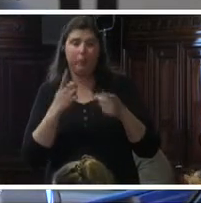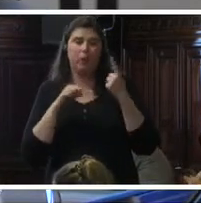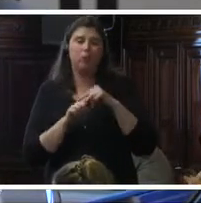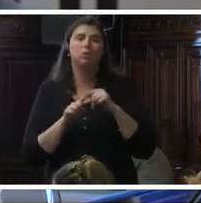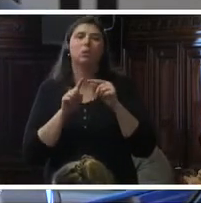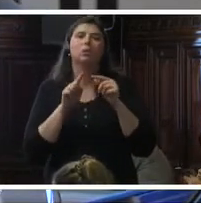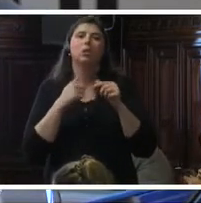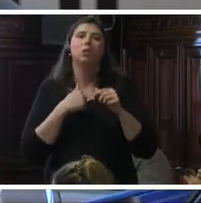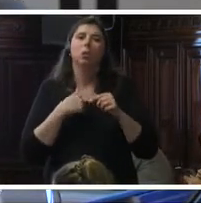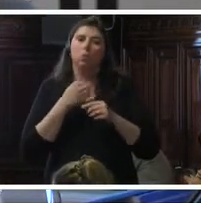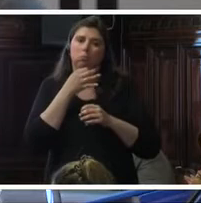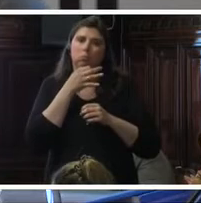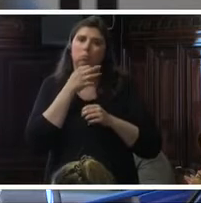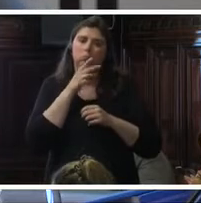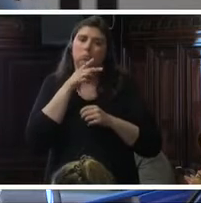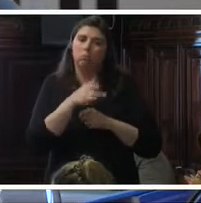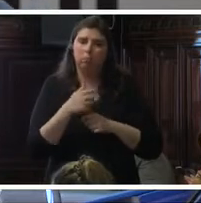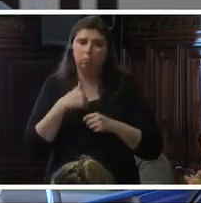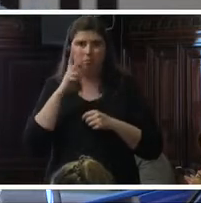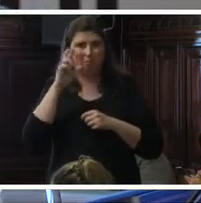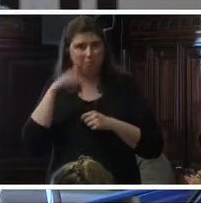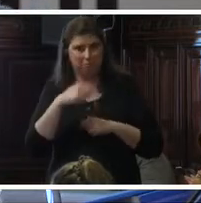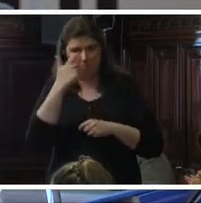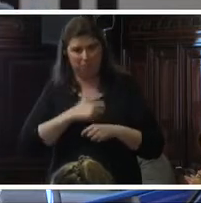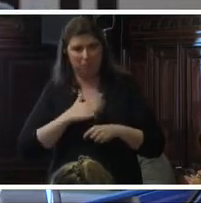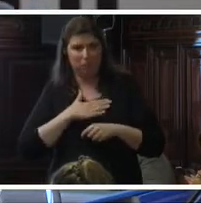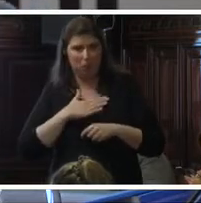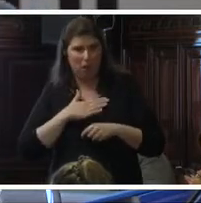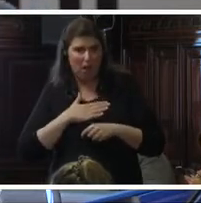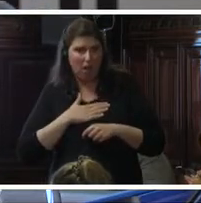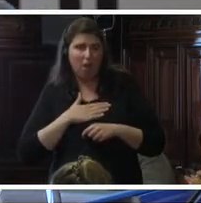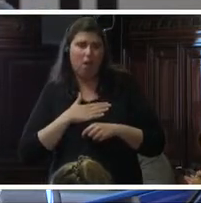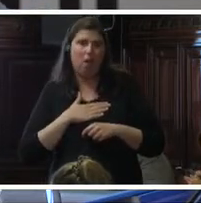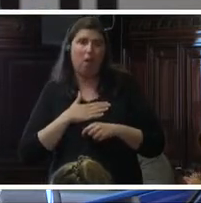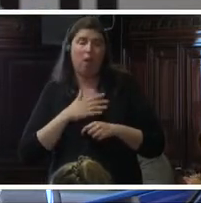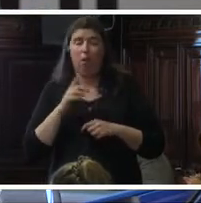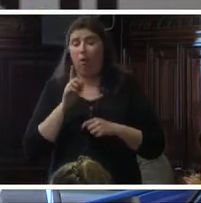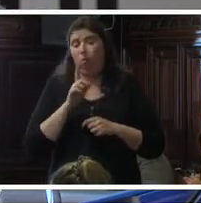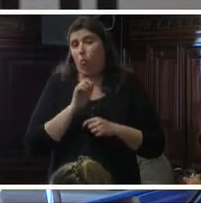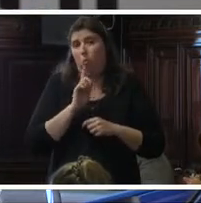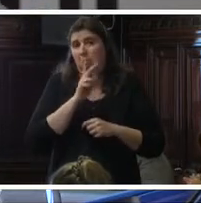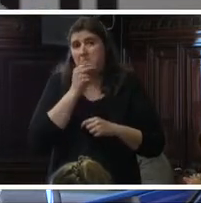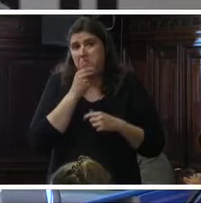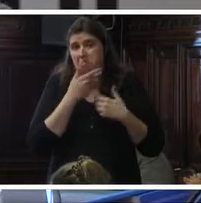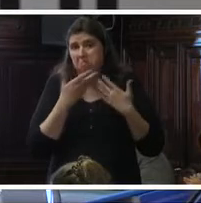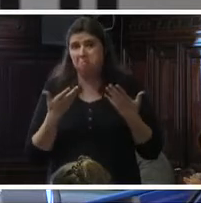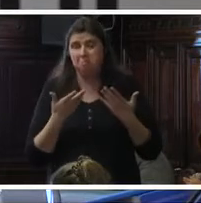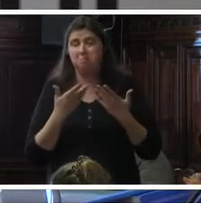la confesión que no había percibido, no había profundizado